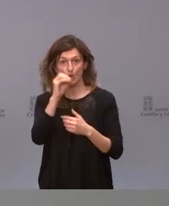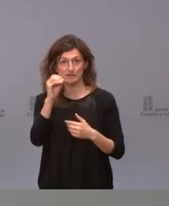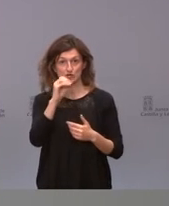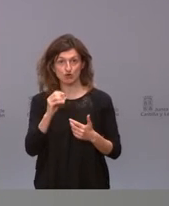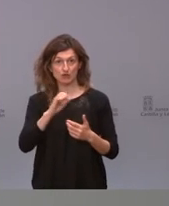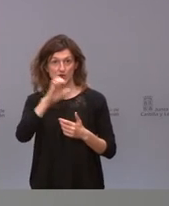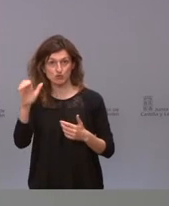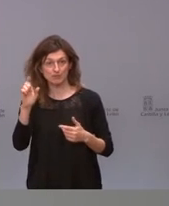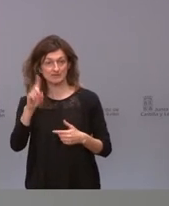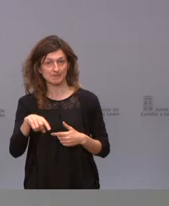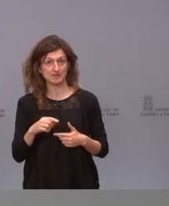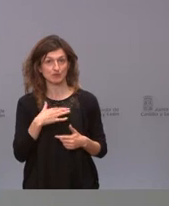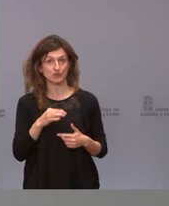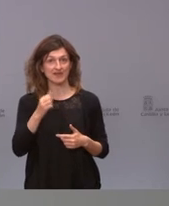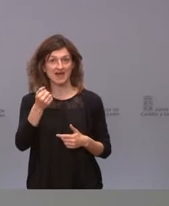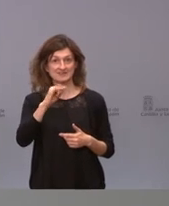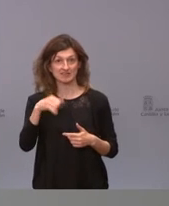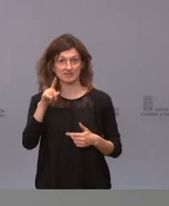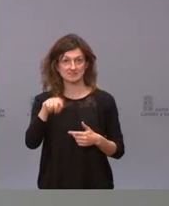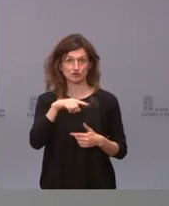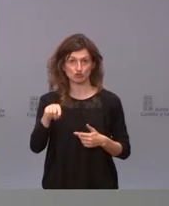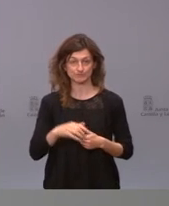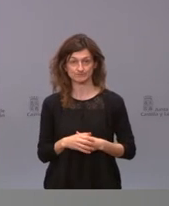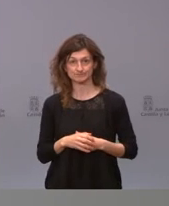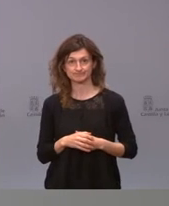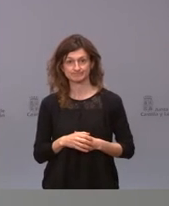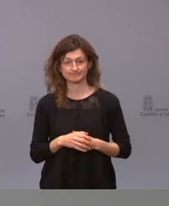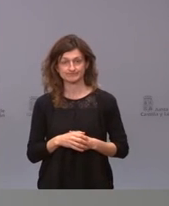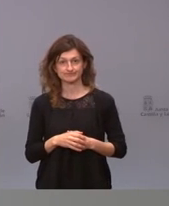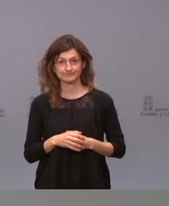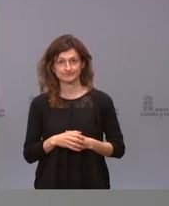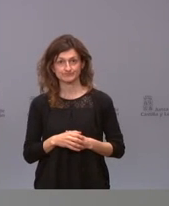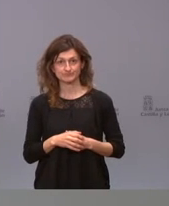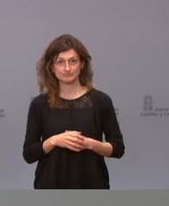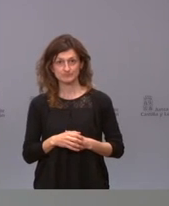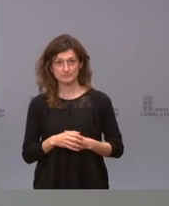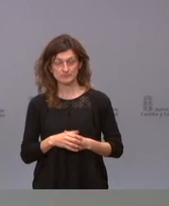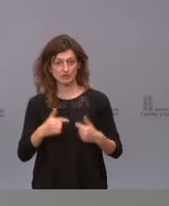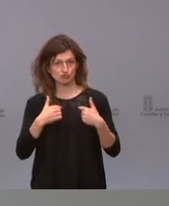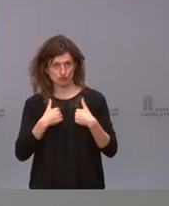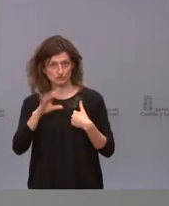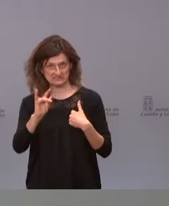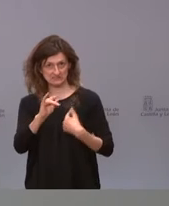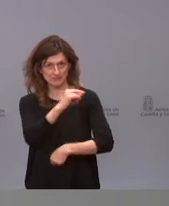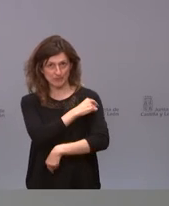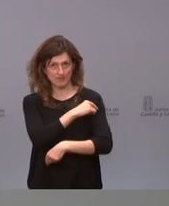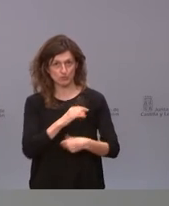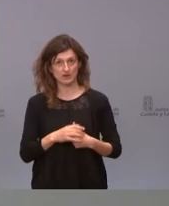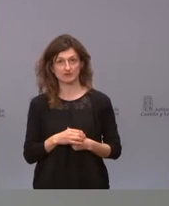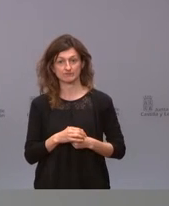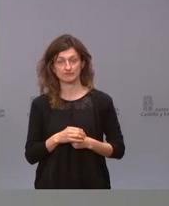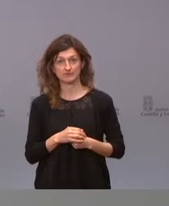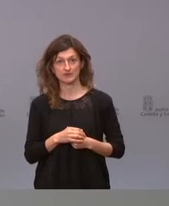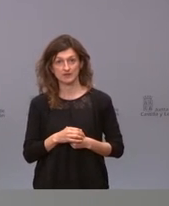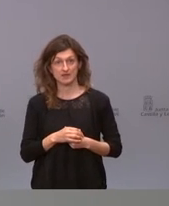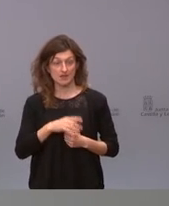de Europa también la posibilidad de AstraZeneca en cuanto a que si nos vacunamos yo me voy a vacunar me voy a vacunar